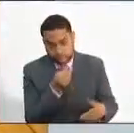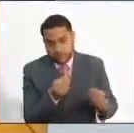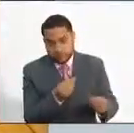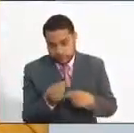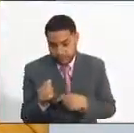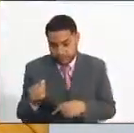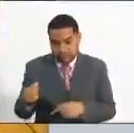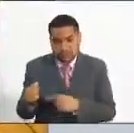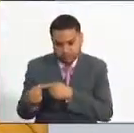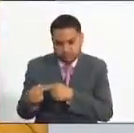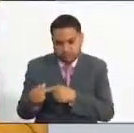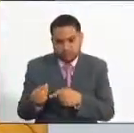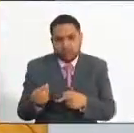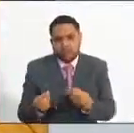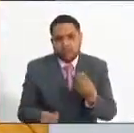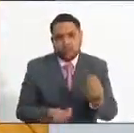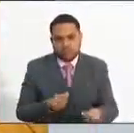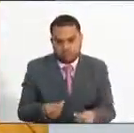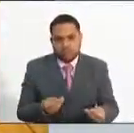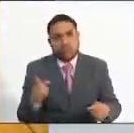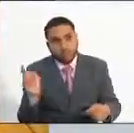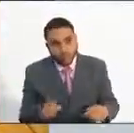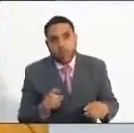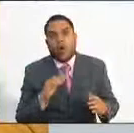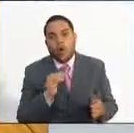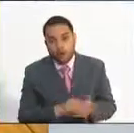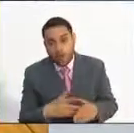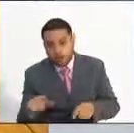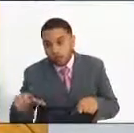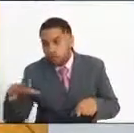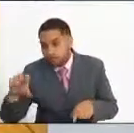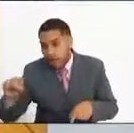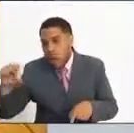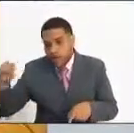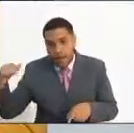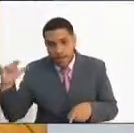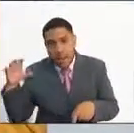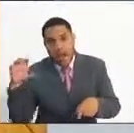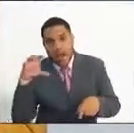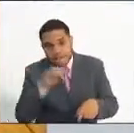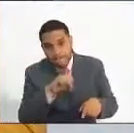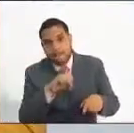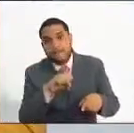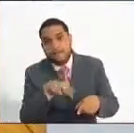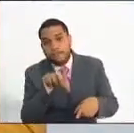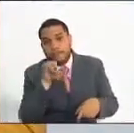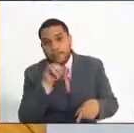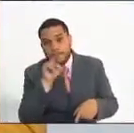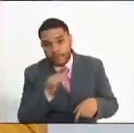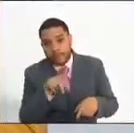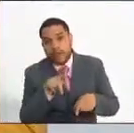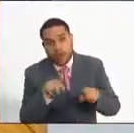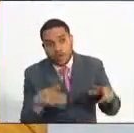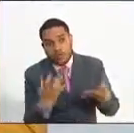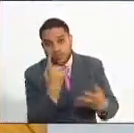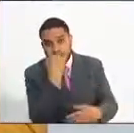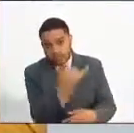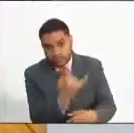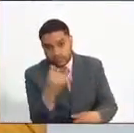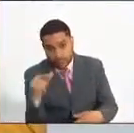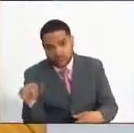a ser utilizada porque la comisión va a activar los pines que ya compraron para que las personas interesadas en esta